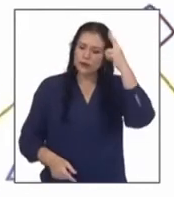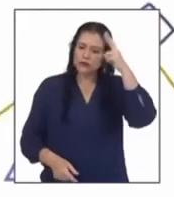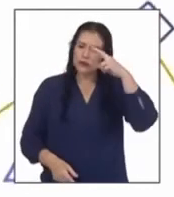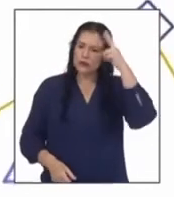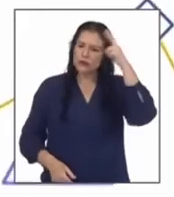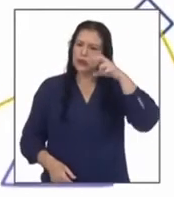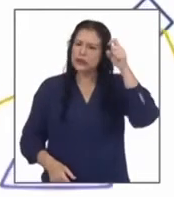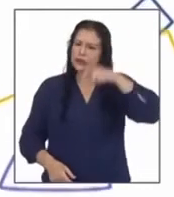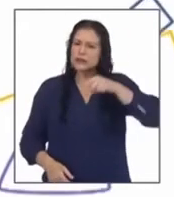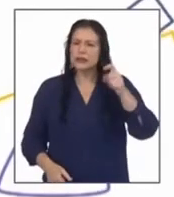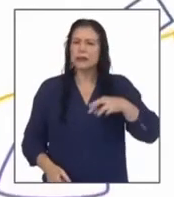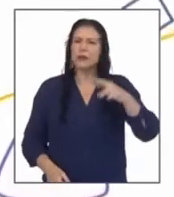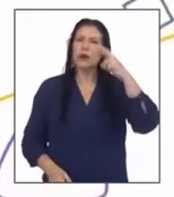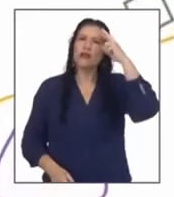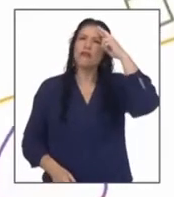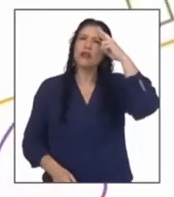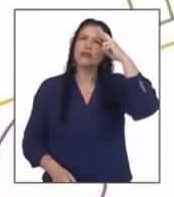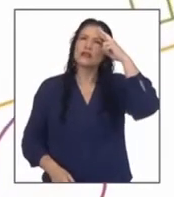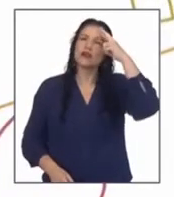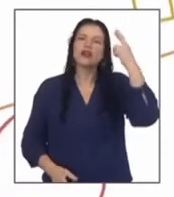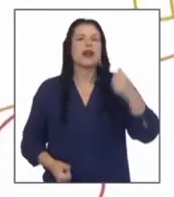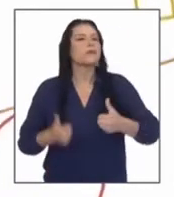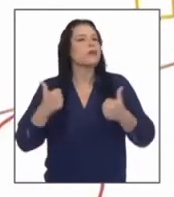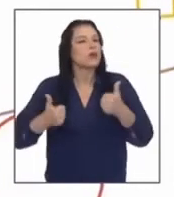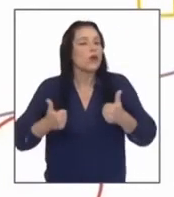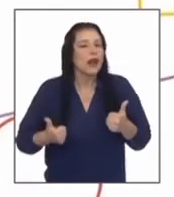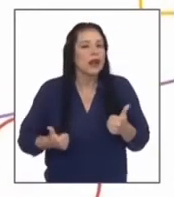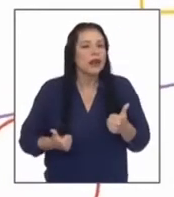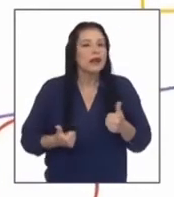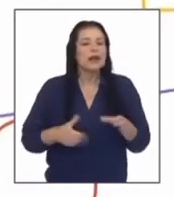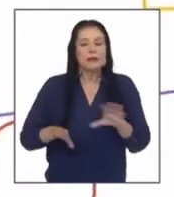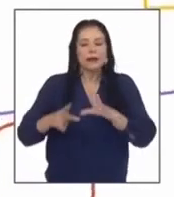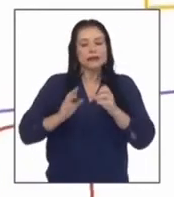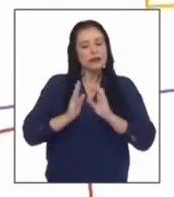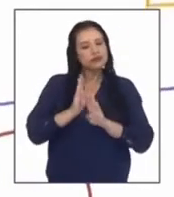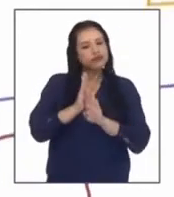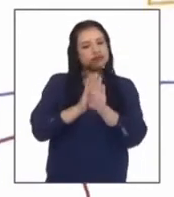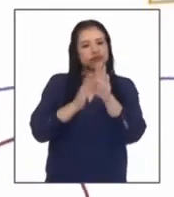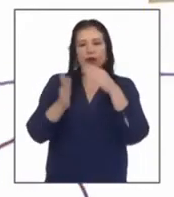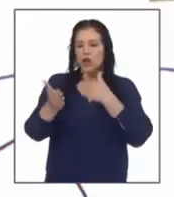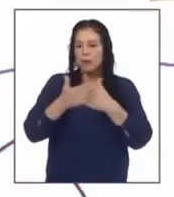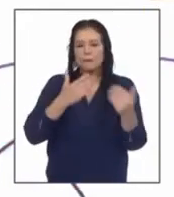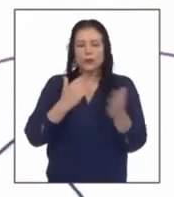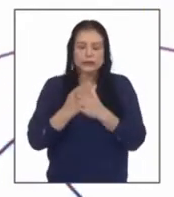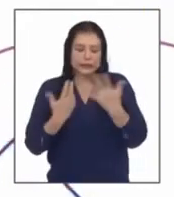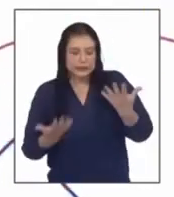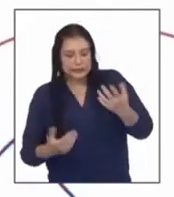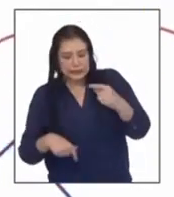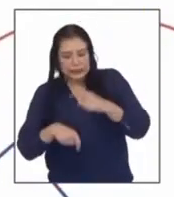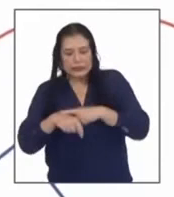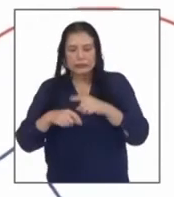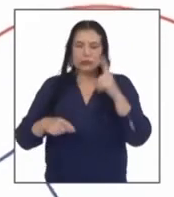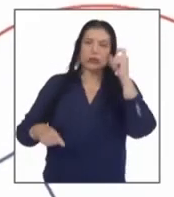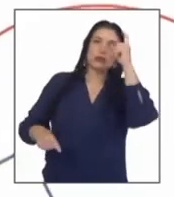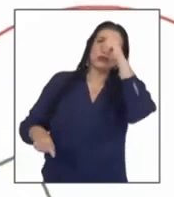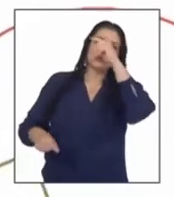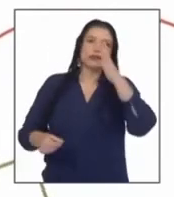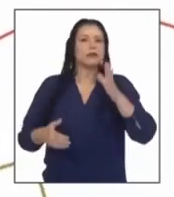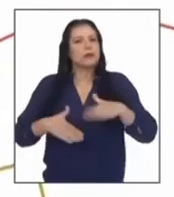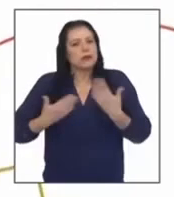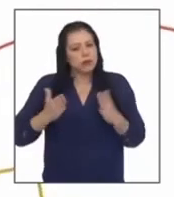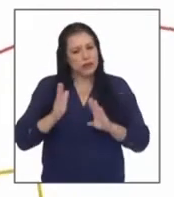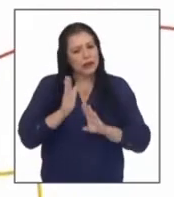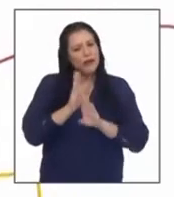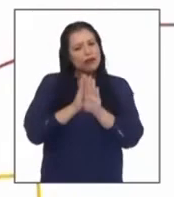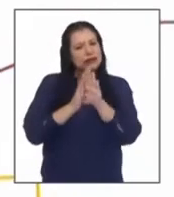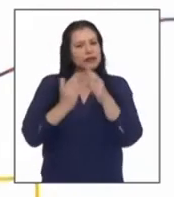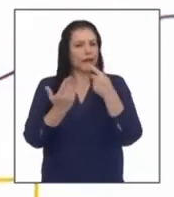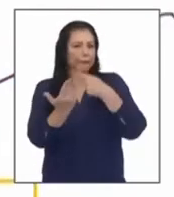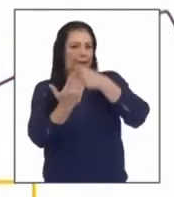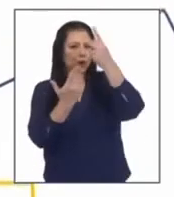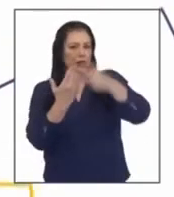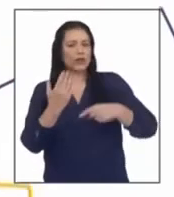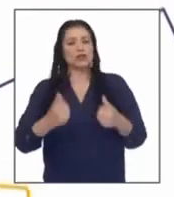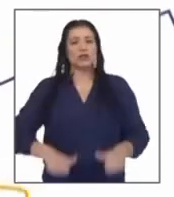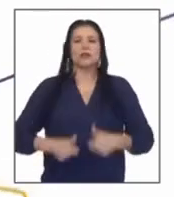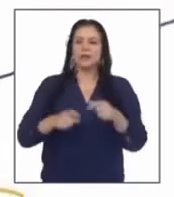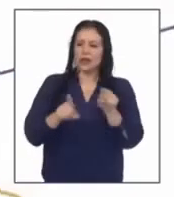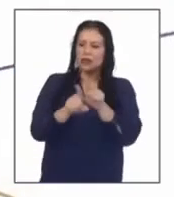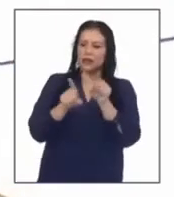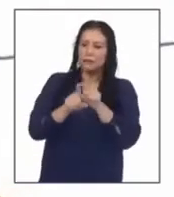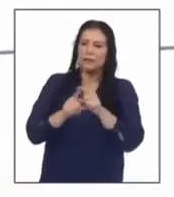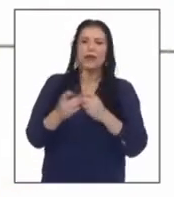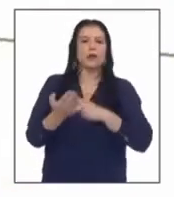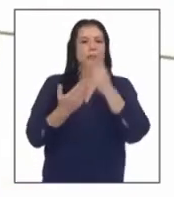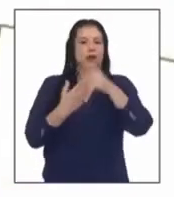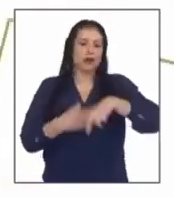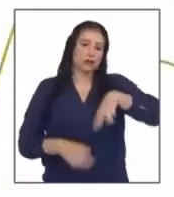sobre esta situación para seguir desarrollándonos a pesar del contexto de incertidumbre para avanzar en nuestros proyectos de vida y de país